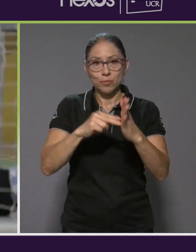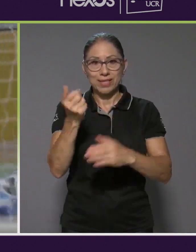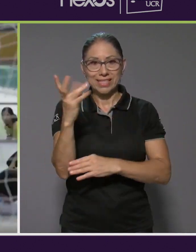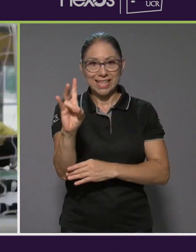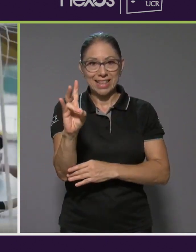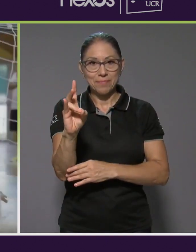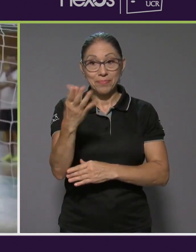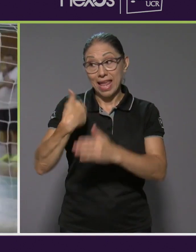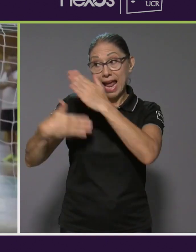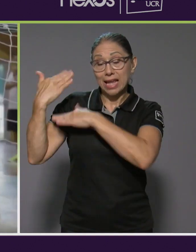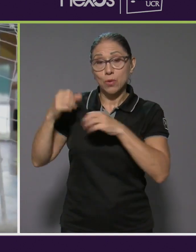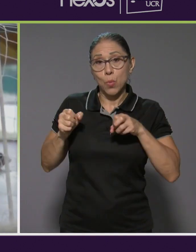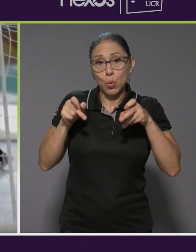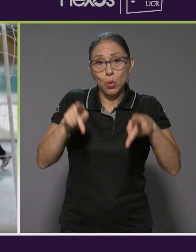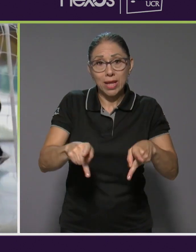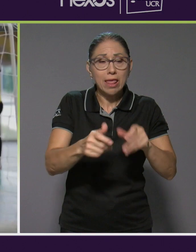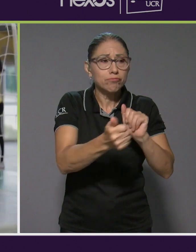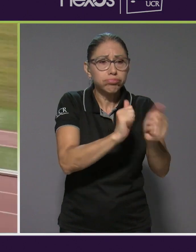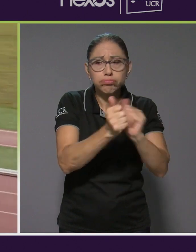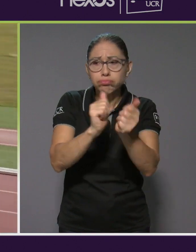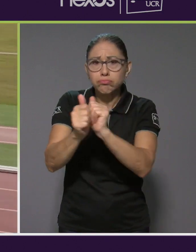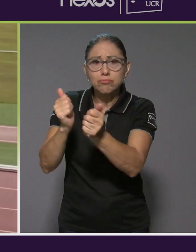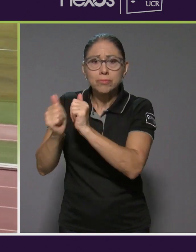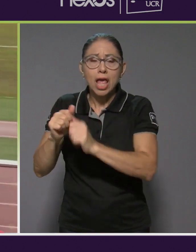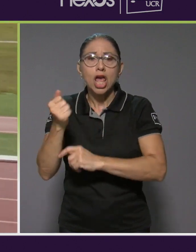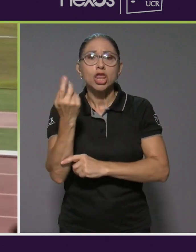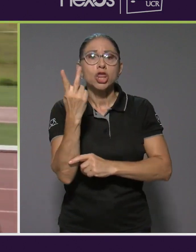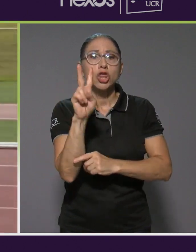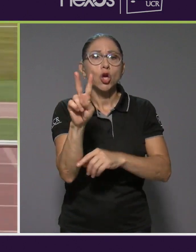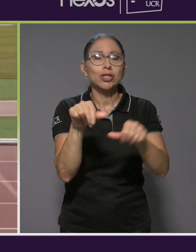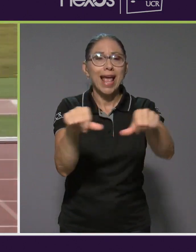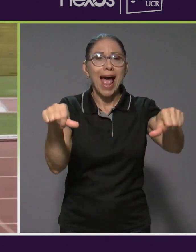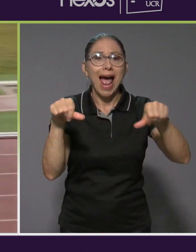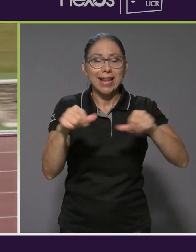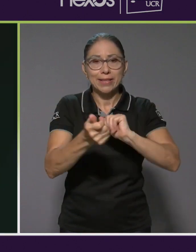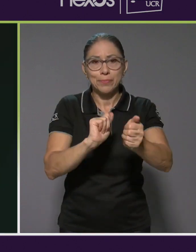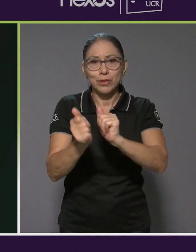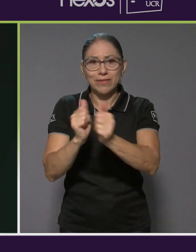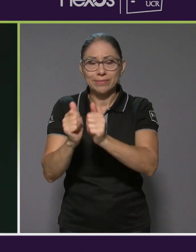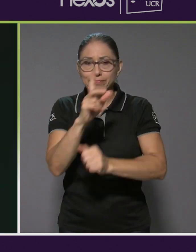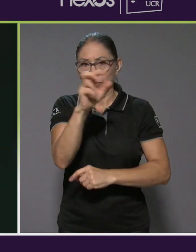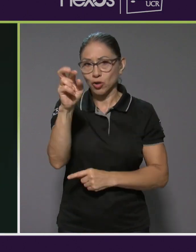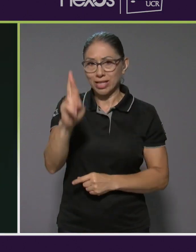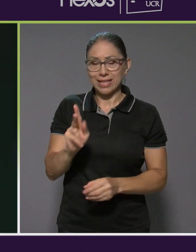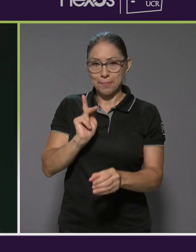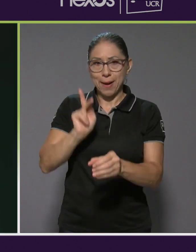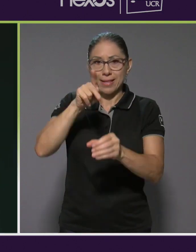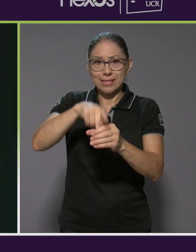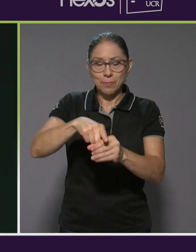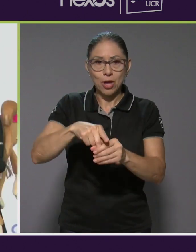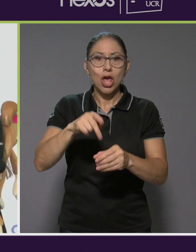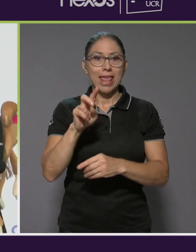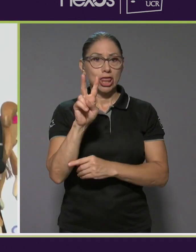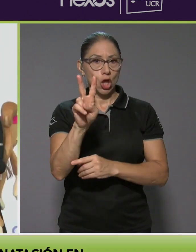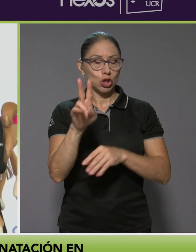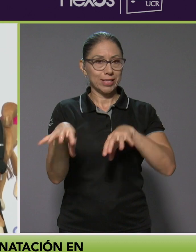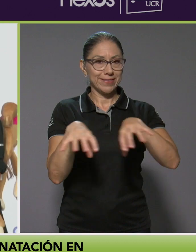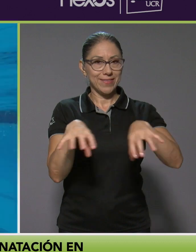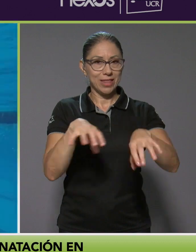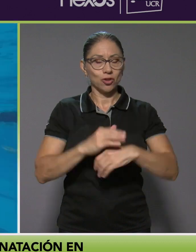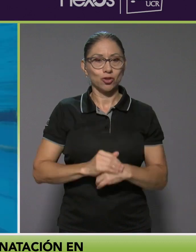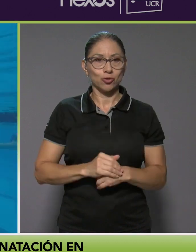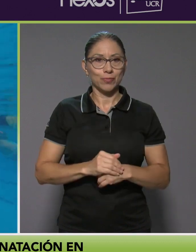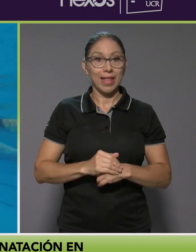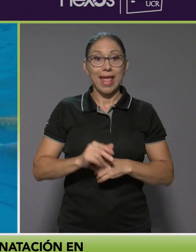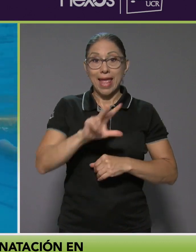En esa ocasión se disputaron competencias en 12 disciplinas deportivas y Costa Rica participó en dos eventos. En